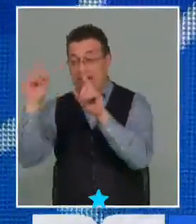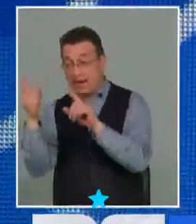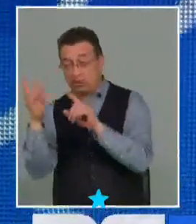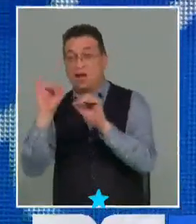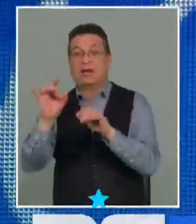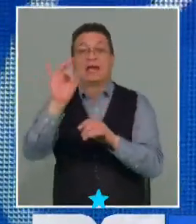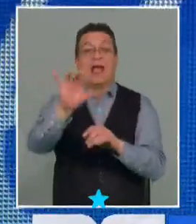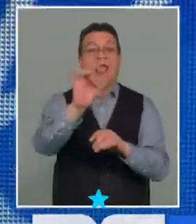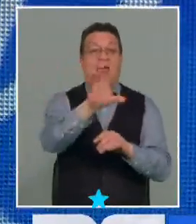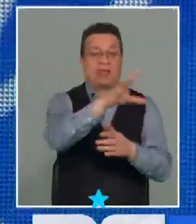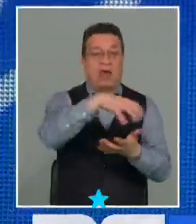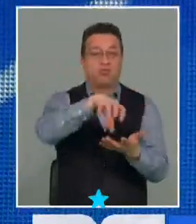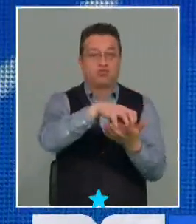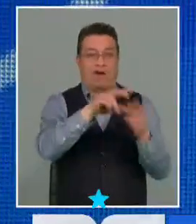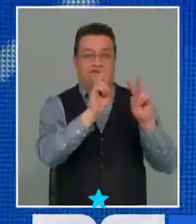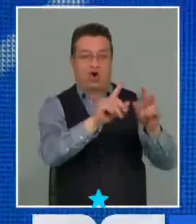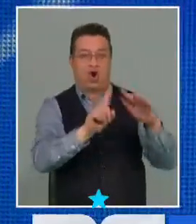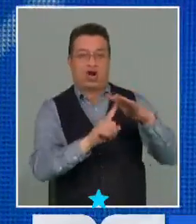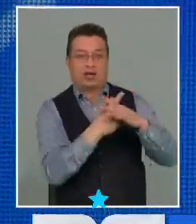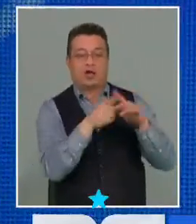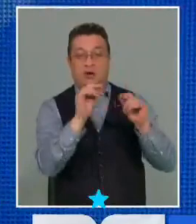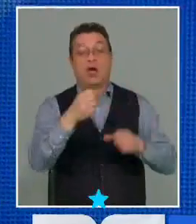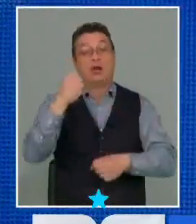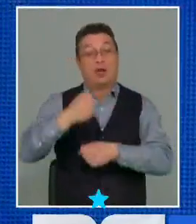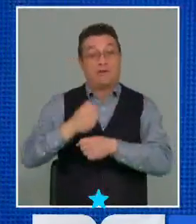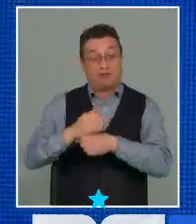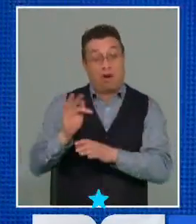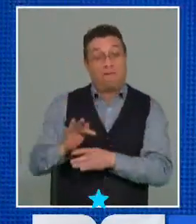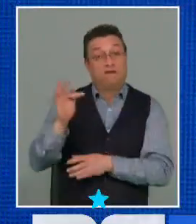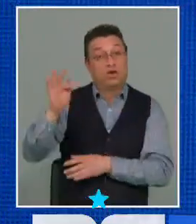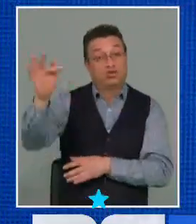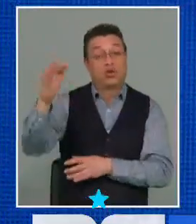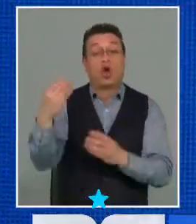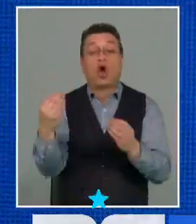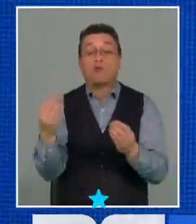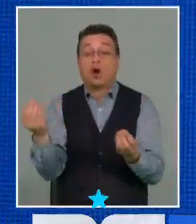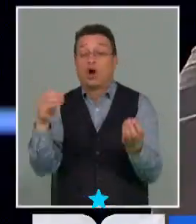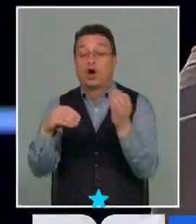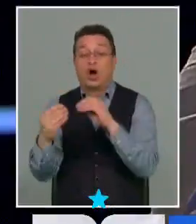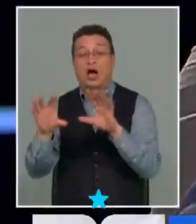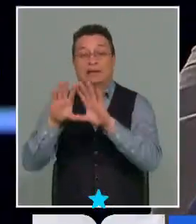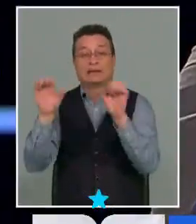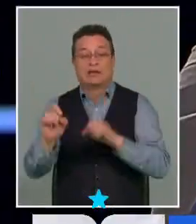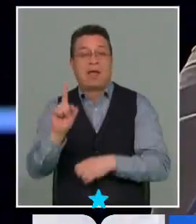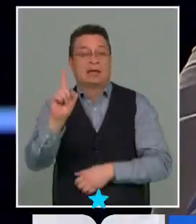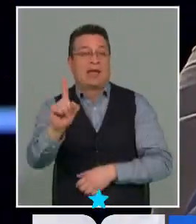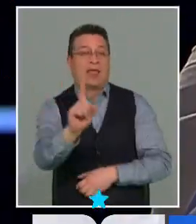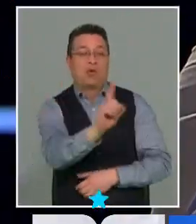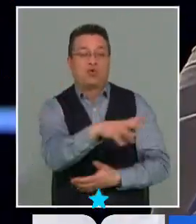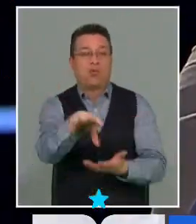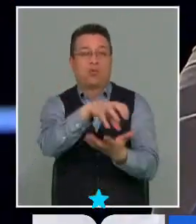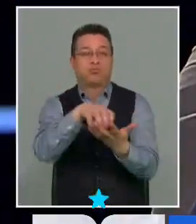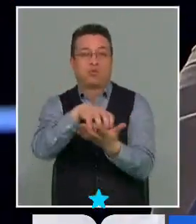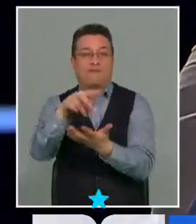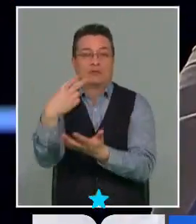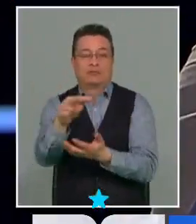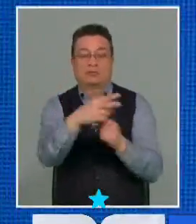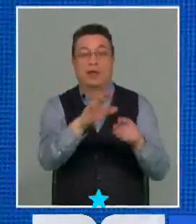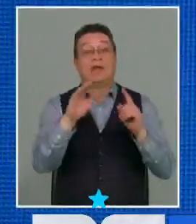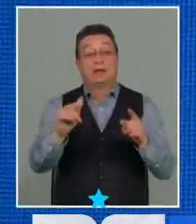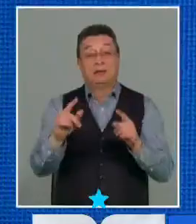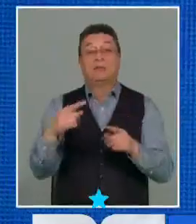pueblo y por lo tanto será tarea futura determinar cómo se conforma ese sistema de cada uno de los pueblos y por lo tanto